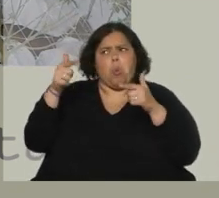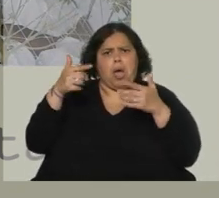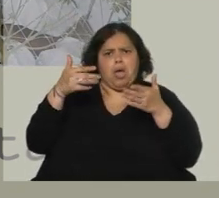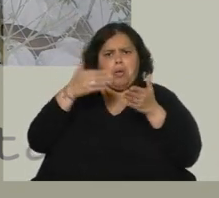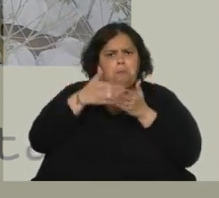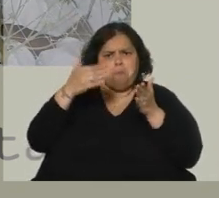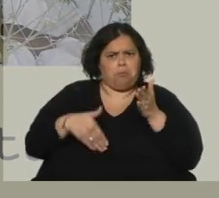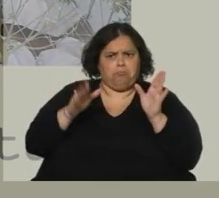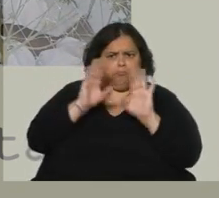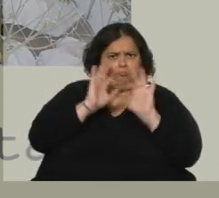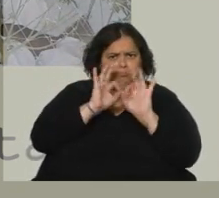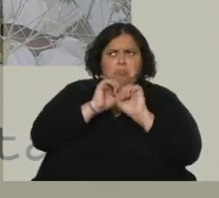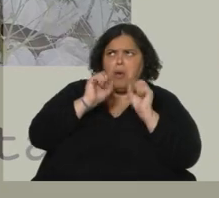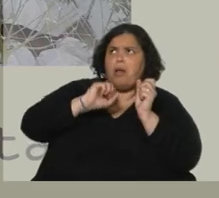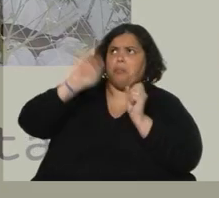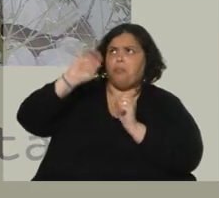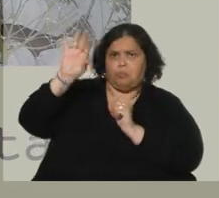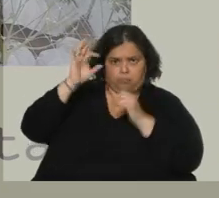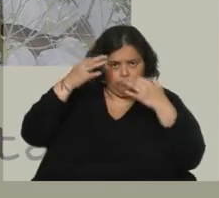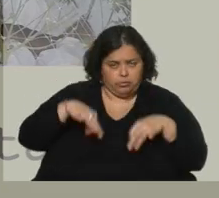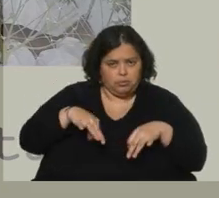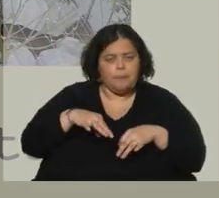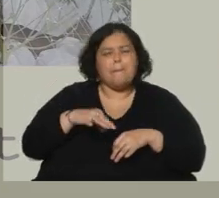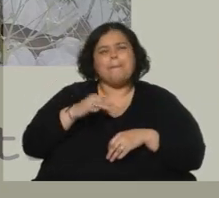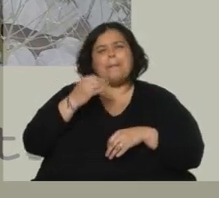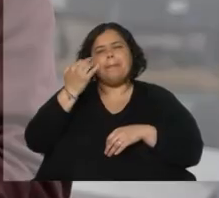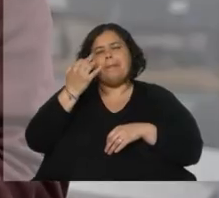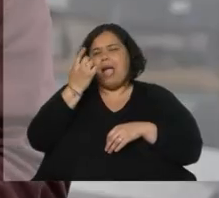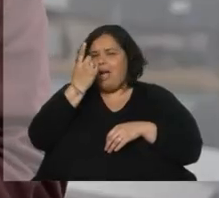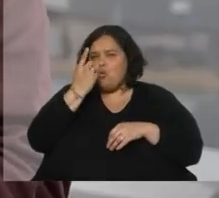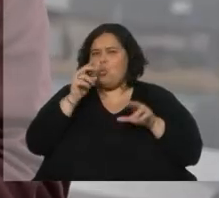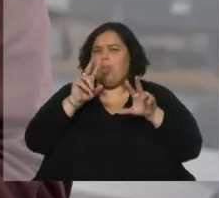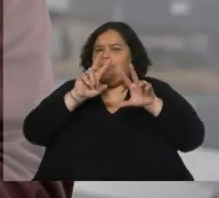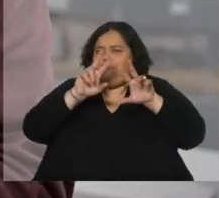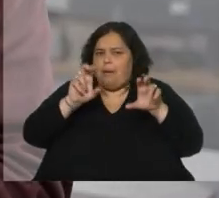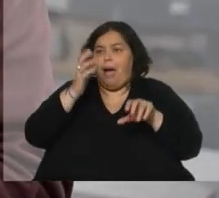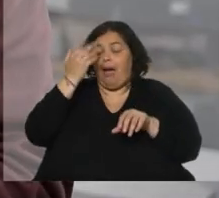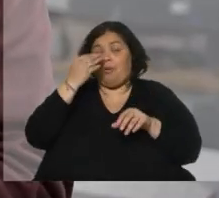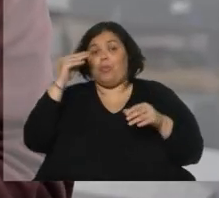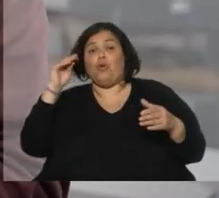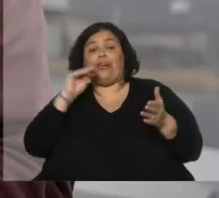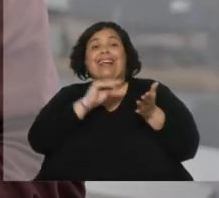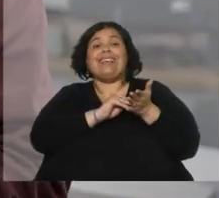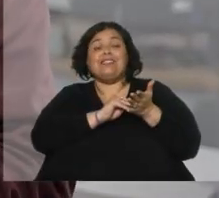hora de exportar. Pero aquí te pongo un tema, sí, que es cuando hablábamos de registro de producto final en Uruguay. O nosotros estamos